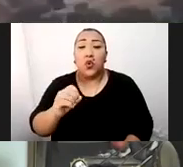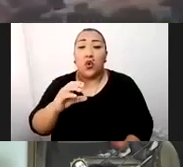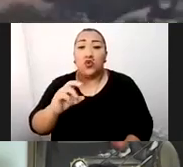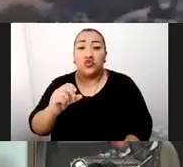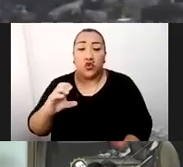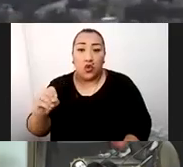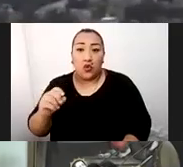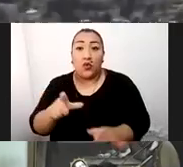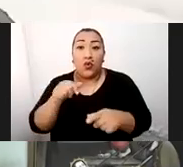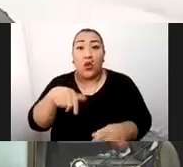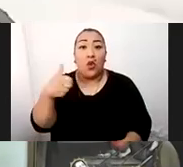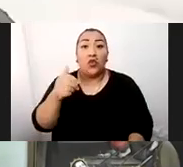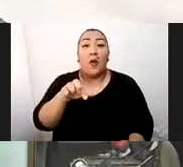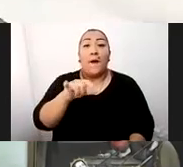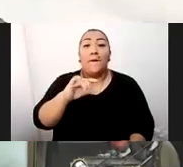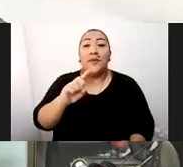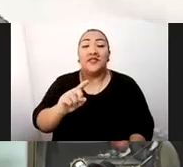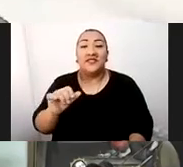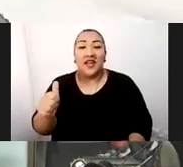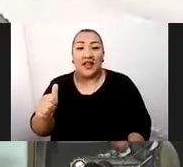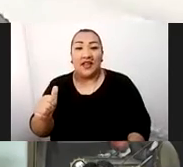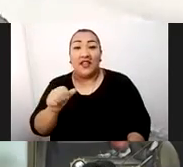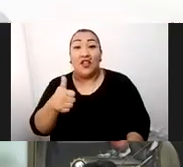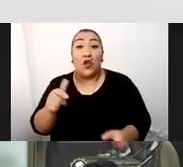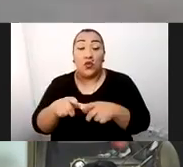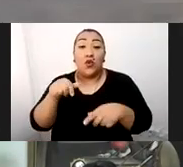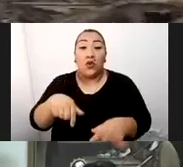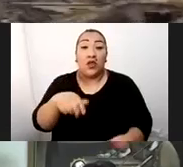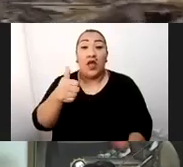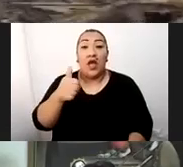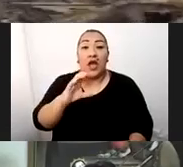de Pizag y el Centro Arqueológico de Atkazmarca.